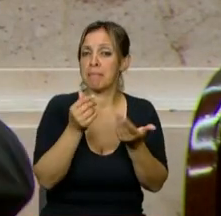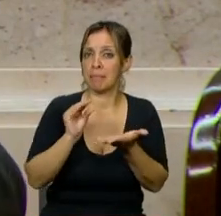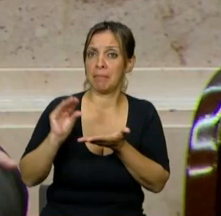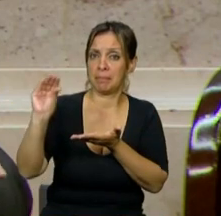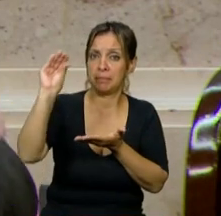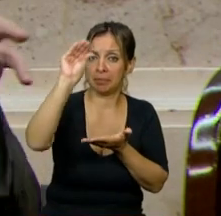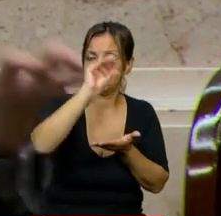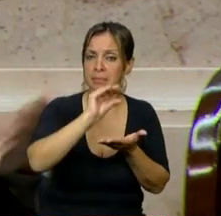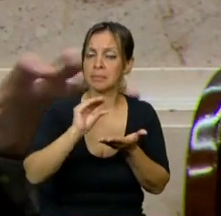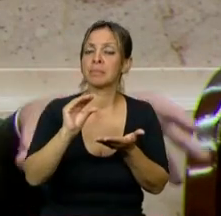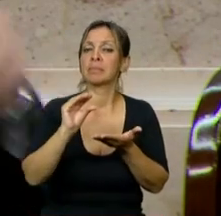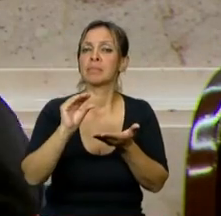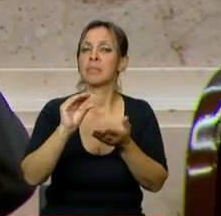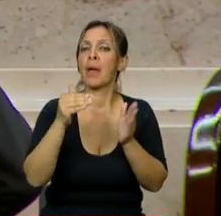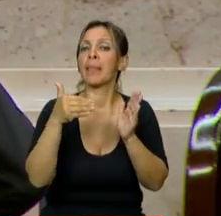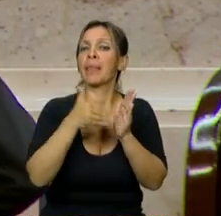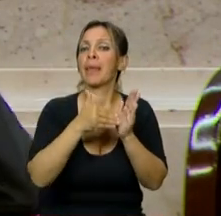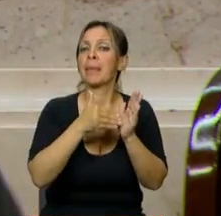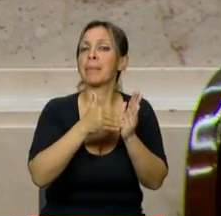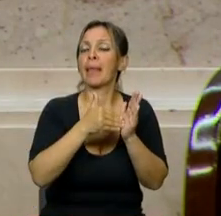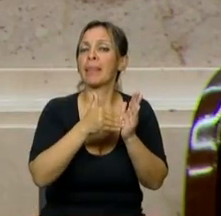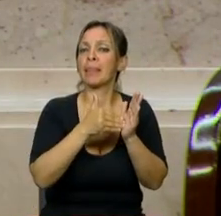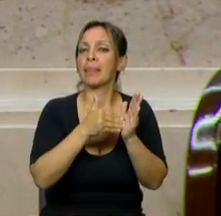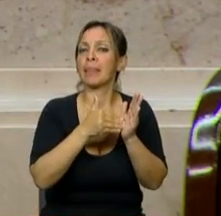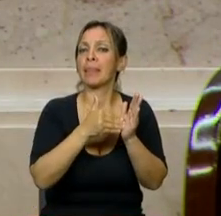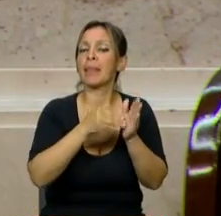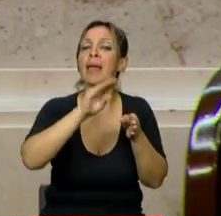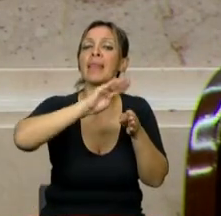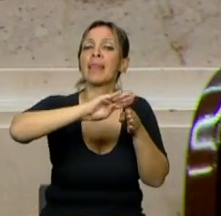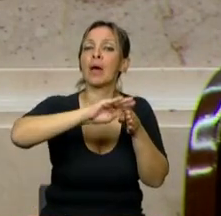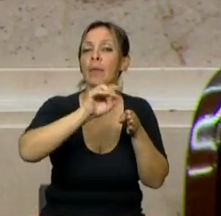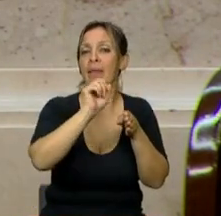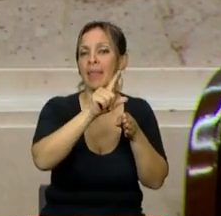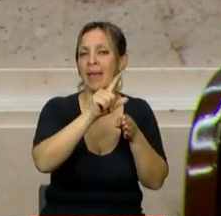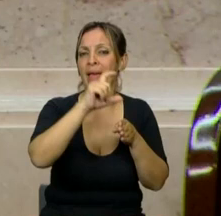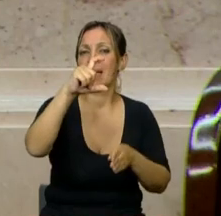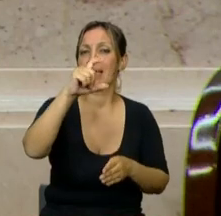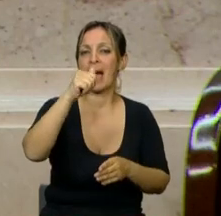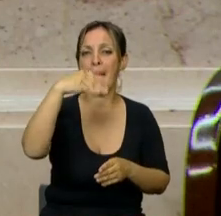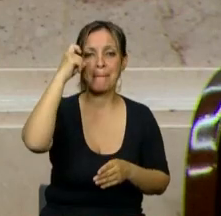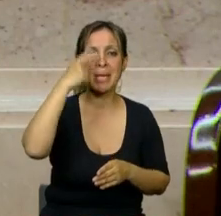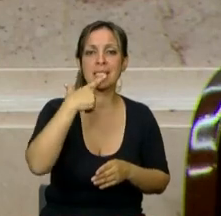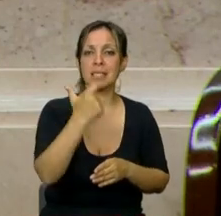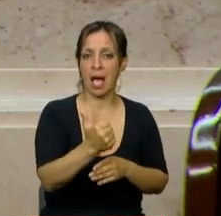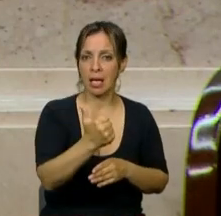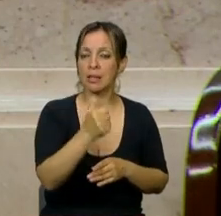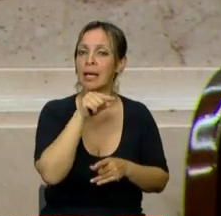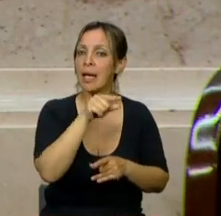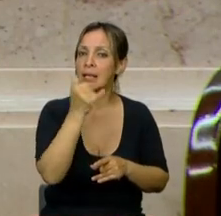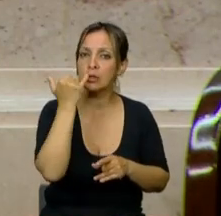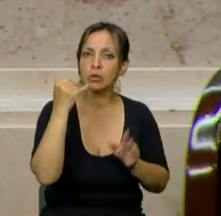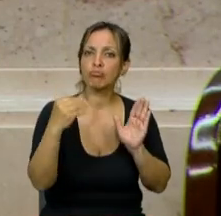quede afectada al pago de posibles deudas de Camesa, eso fue explícitamente